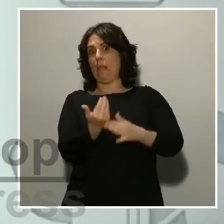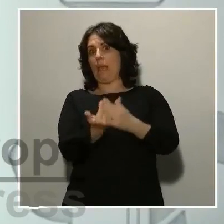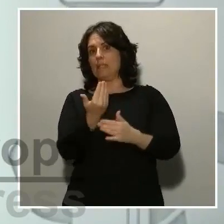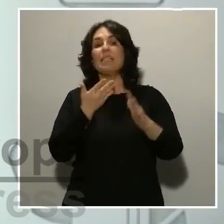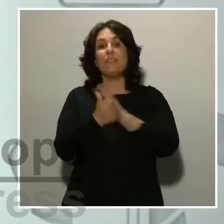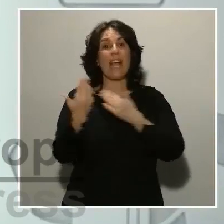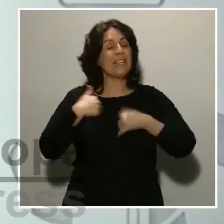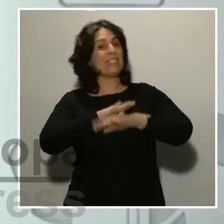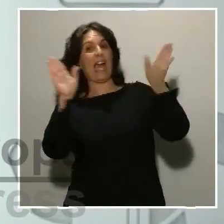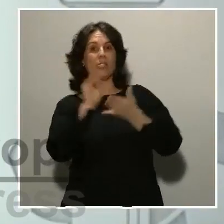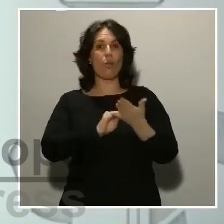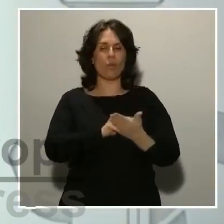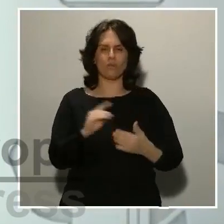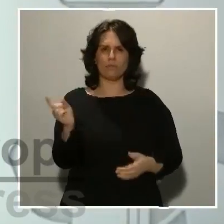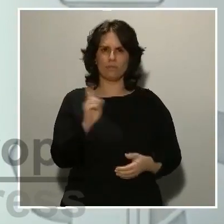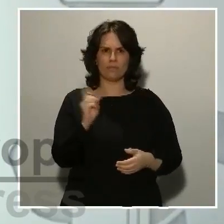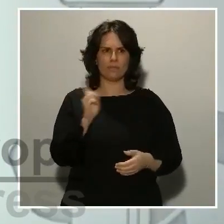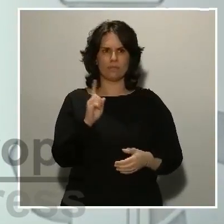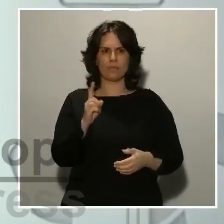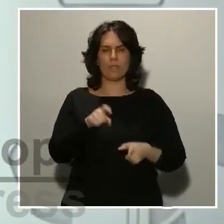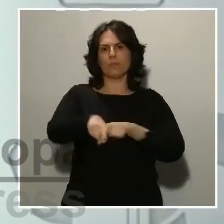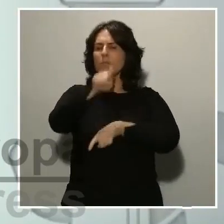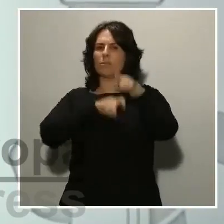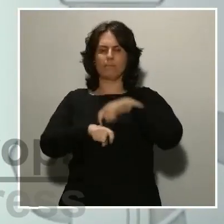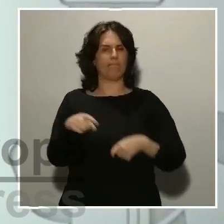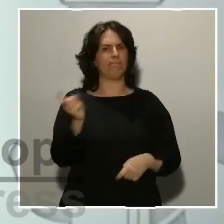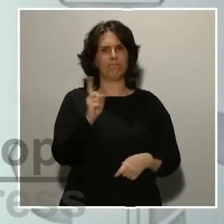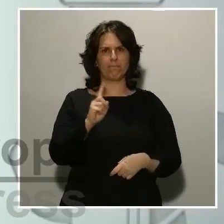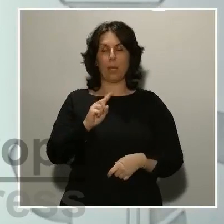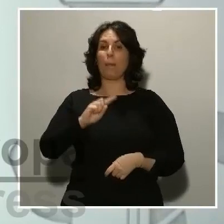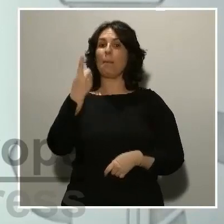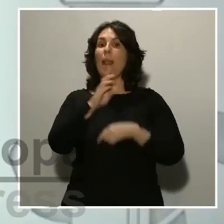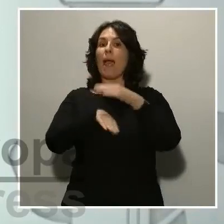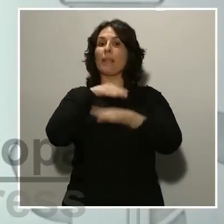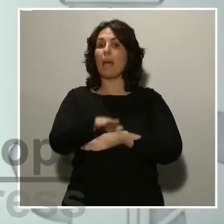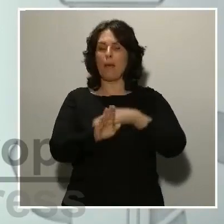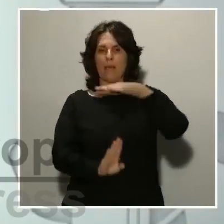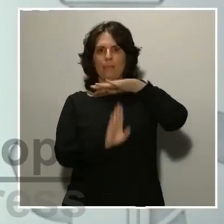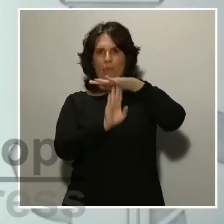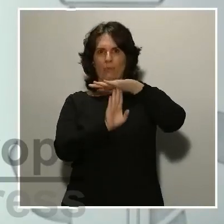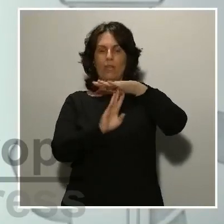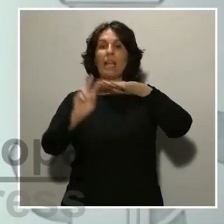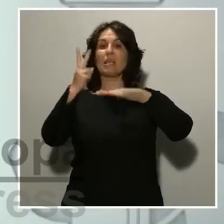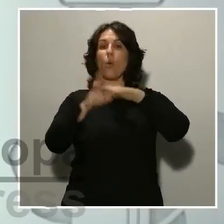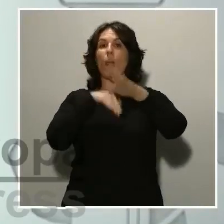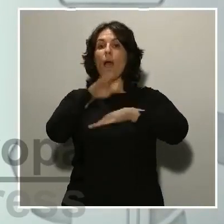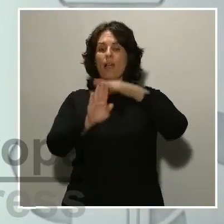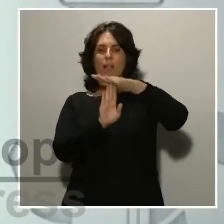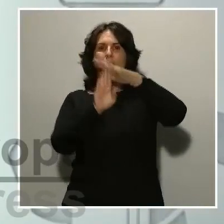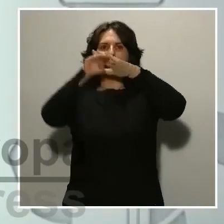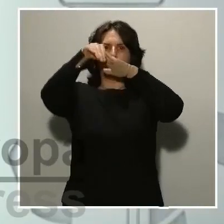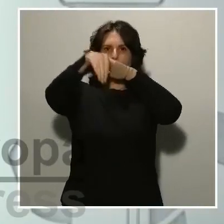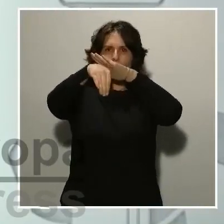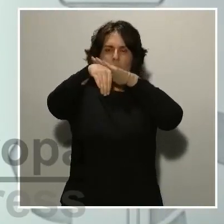No hay que dar un paso atrás. Es la primera etapa, llegar al pico. La segunda etapa es doblegar la curva y la tercera etapa es eliminar el virus.